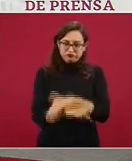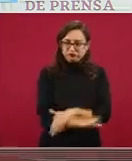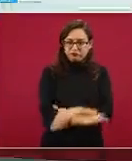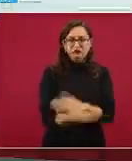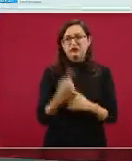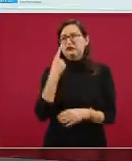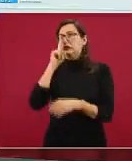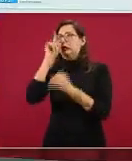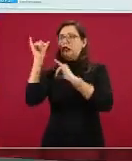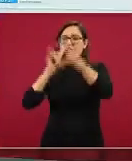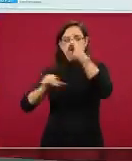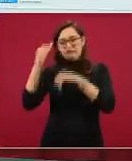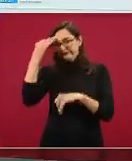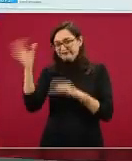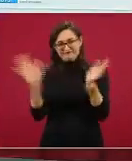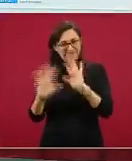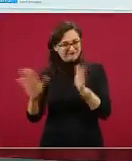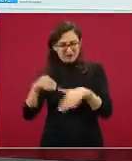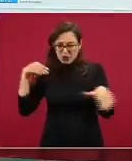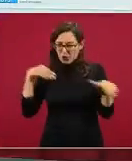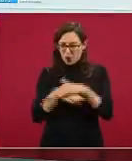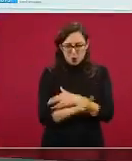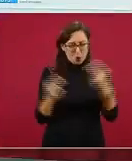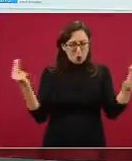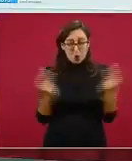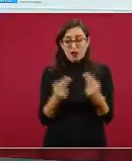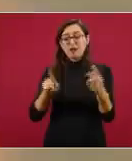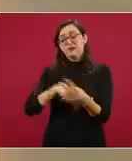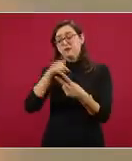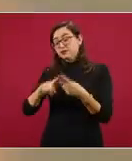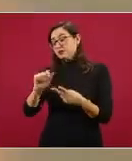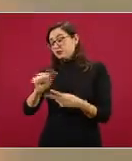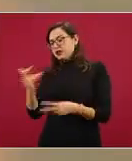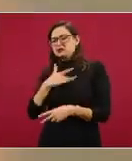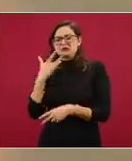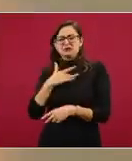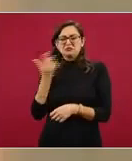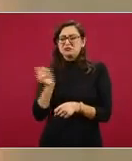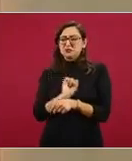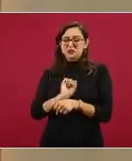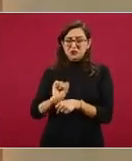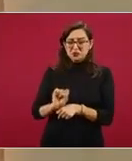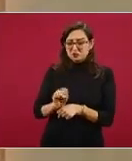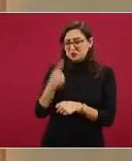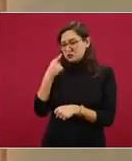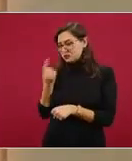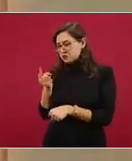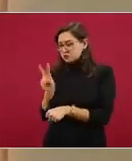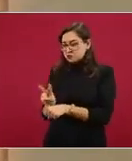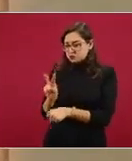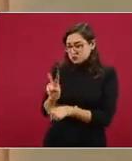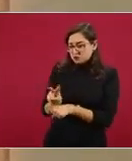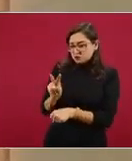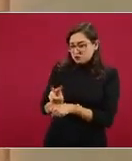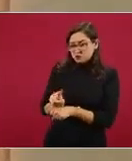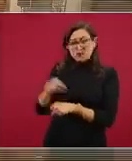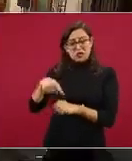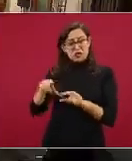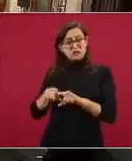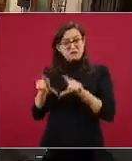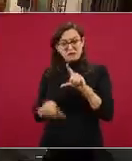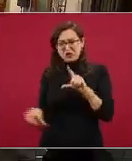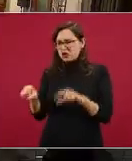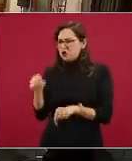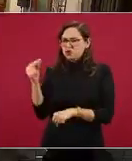puede ser una persona cuyos síntomas son leves y que bajo el esquema de vigilancia epidemiológica que tenemos en nuestro país